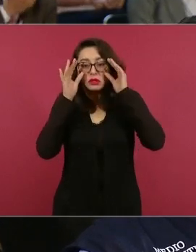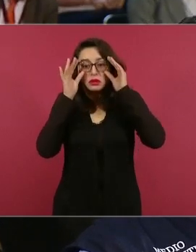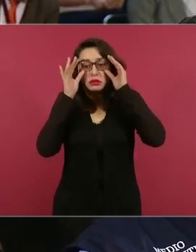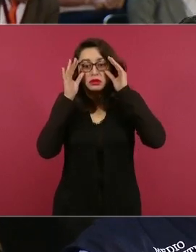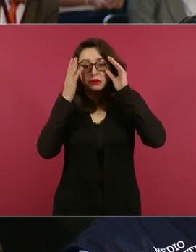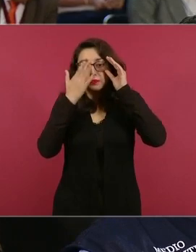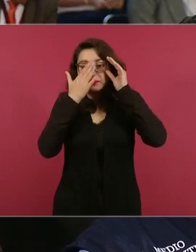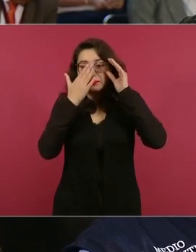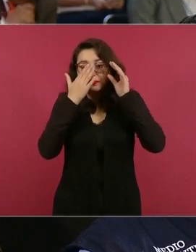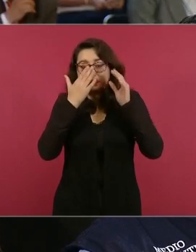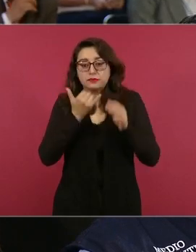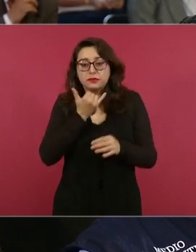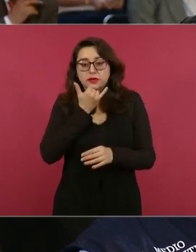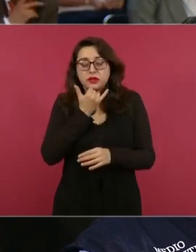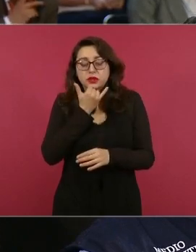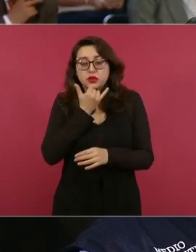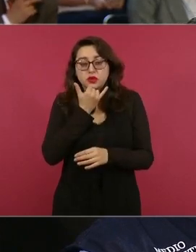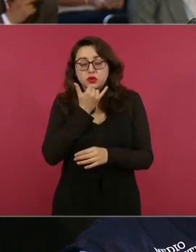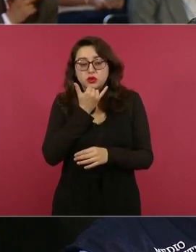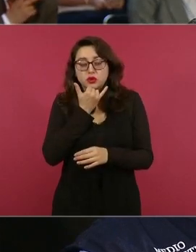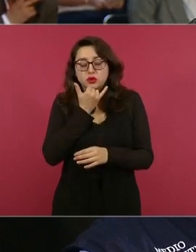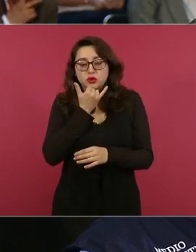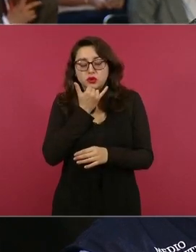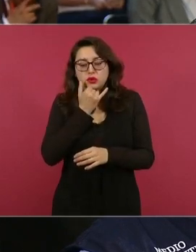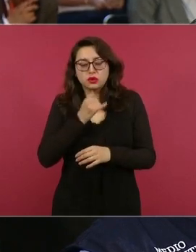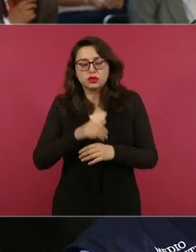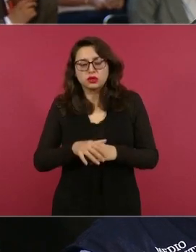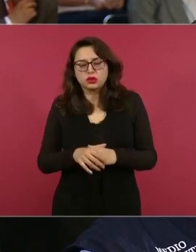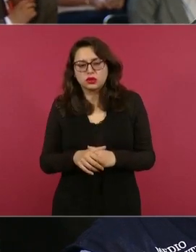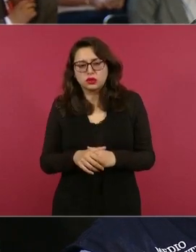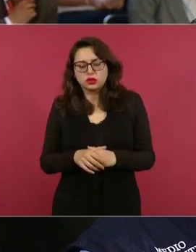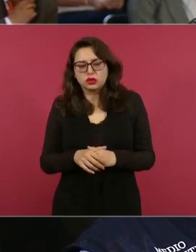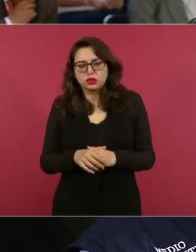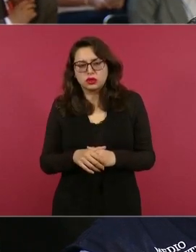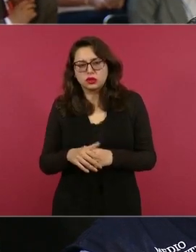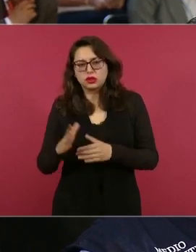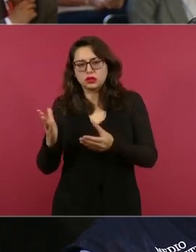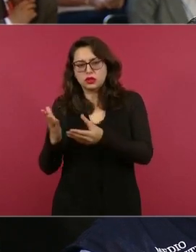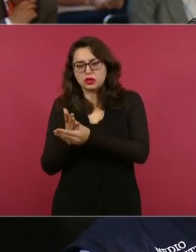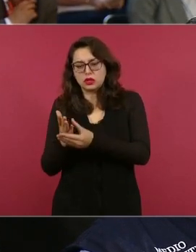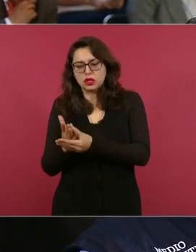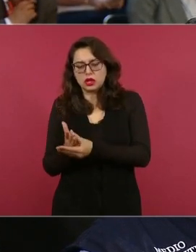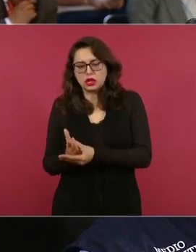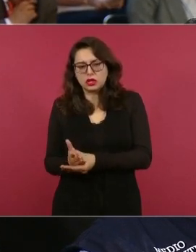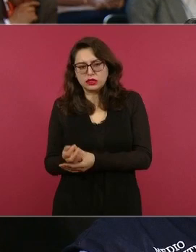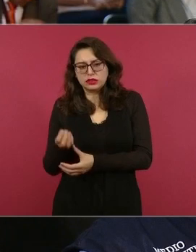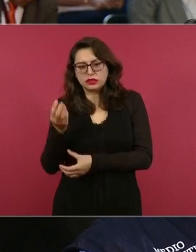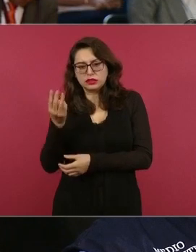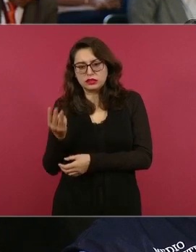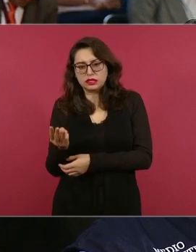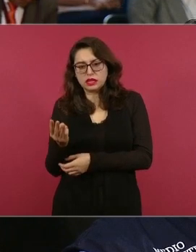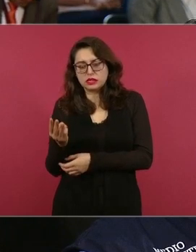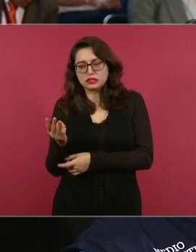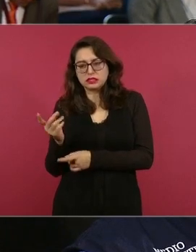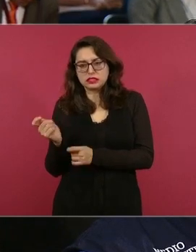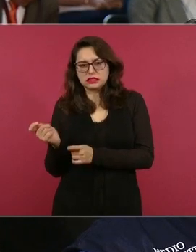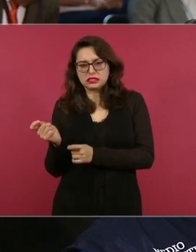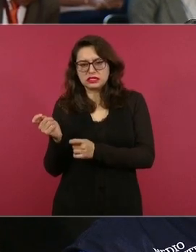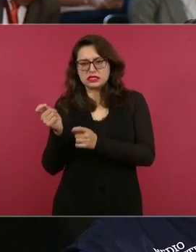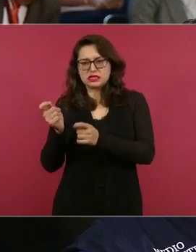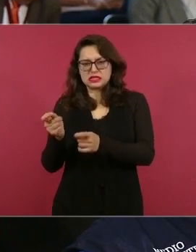los acumulados de otras tres carpetas comentó que esa carpeta aún la tenía el fiscal del distrito